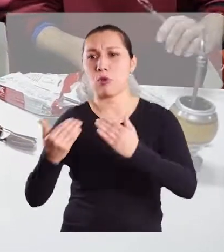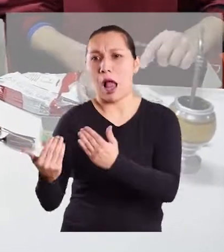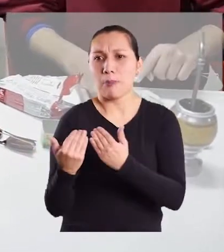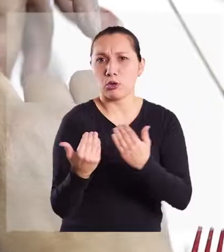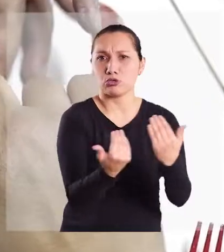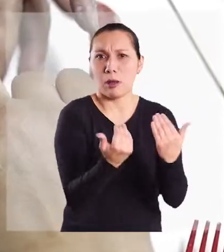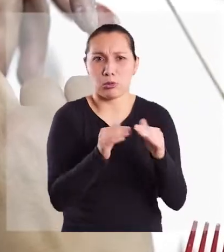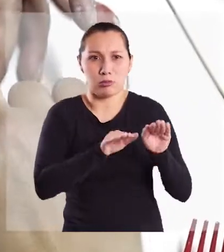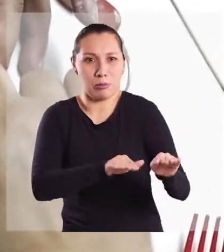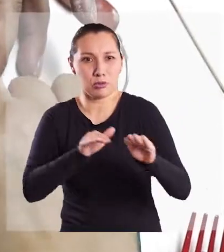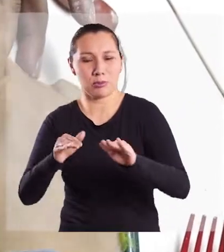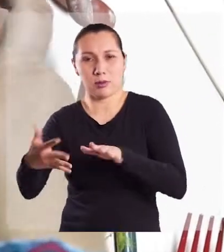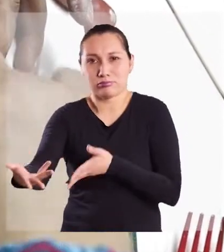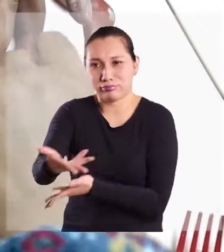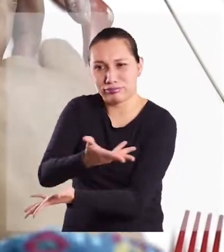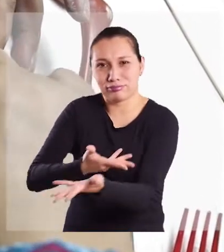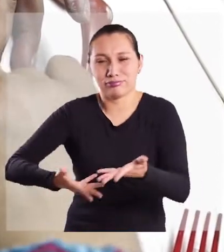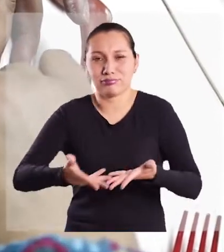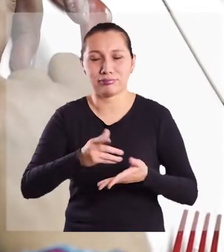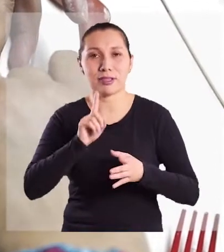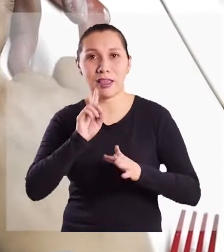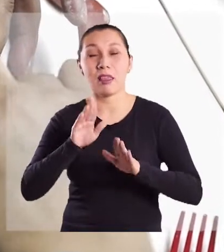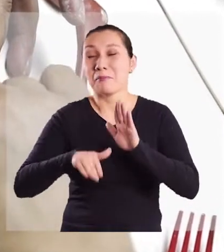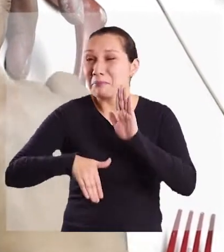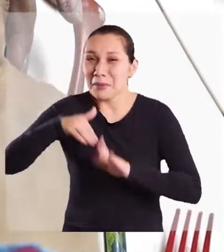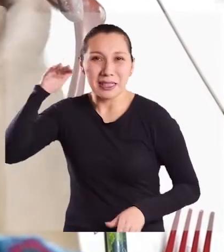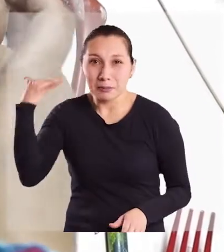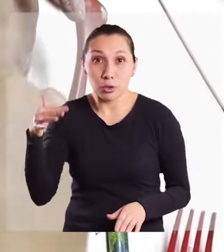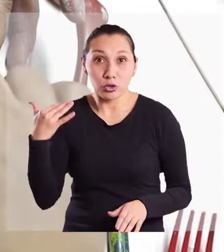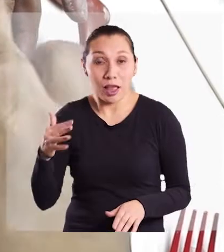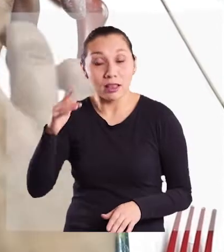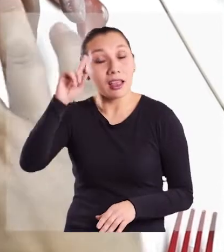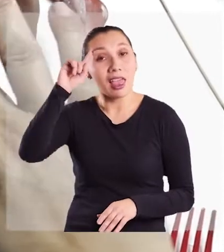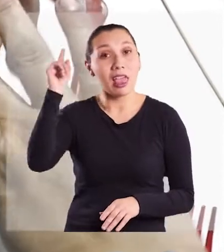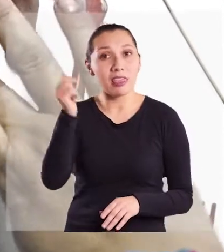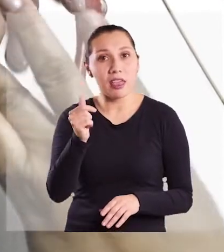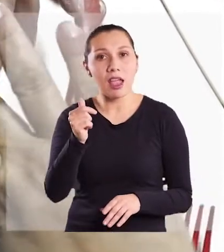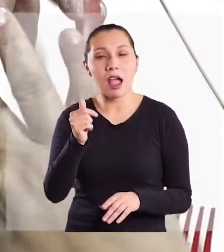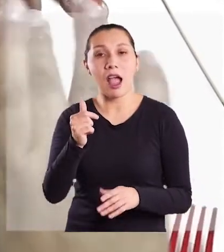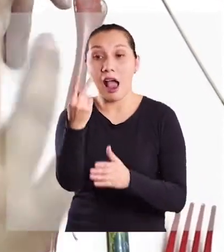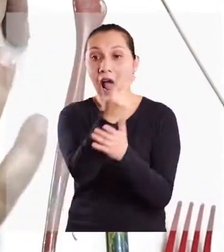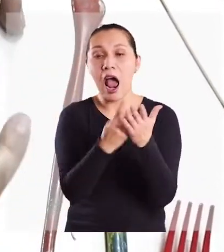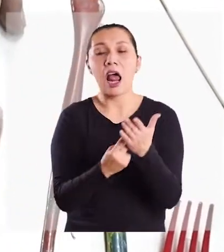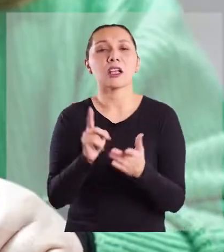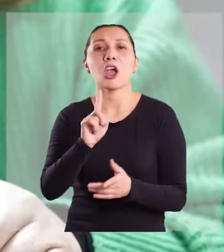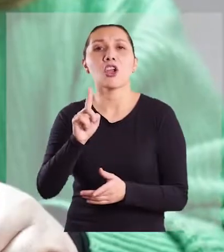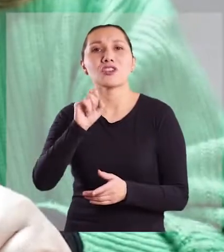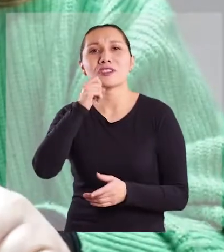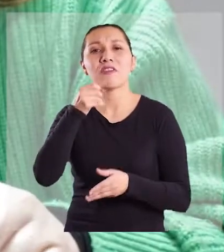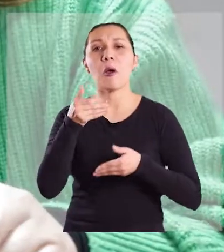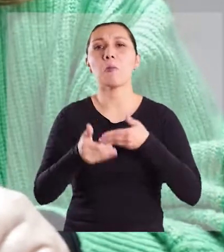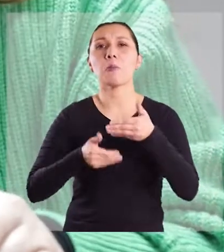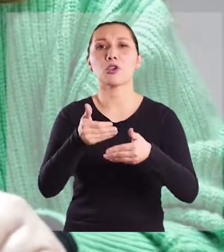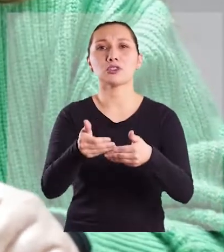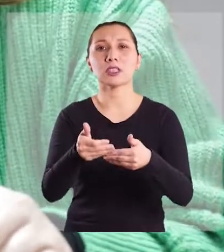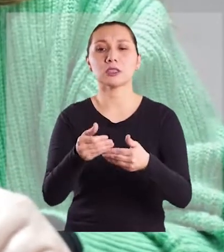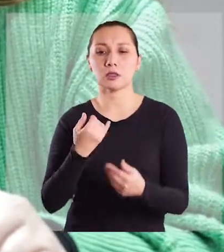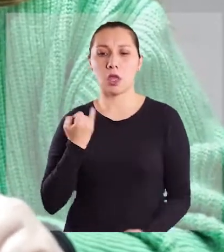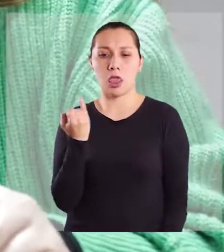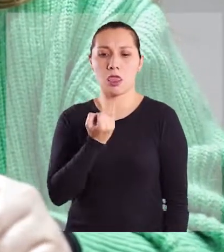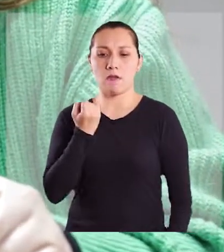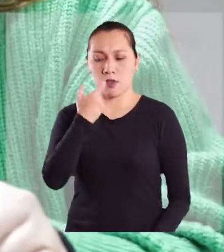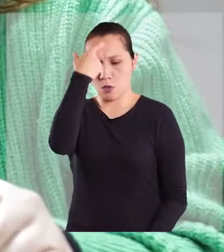transversales que esto está recibiendo, pero sobre todo la idea de que el arte no es un proceso